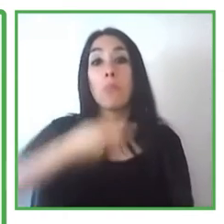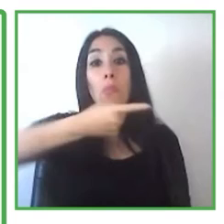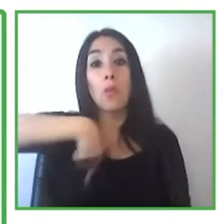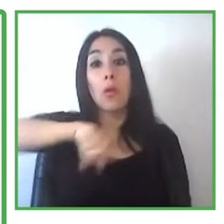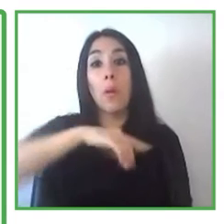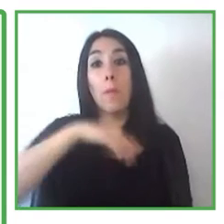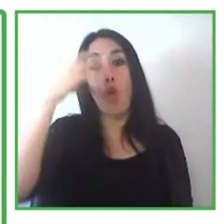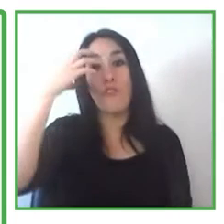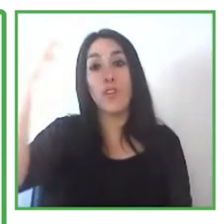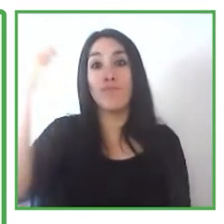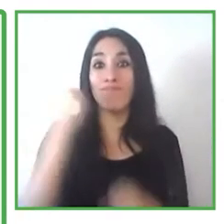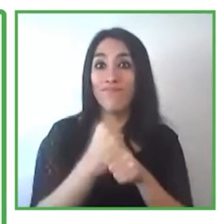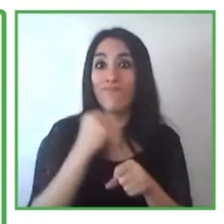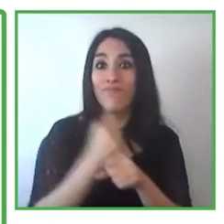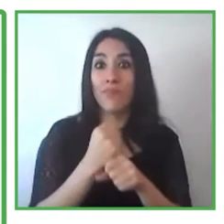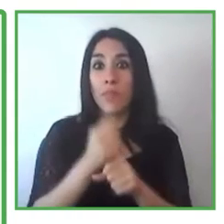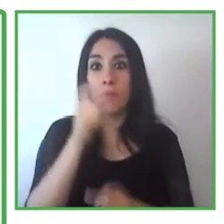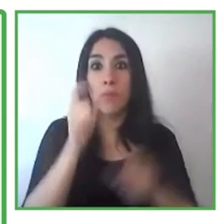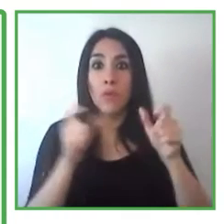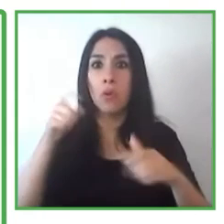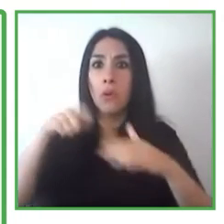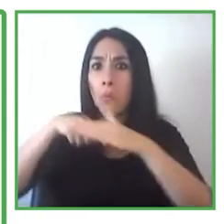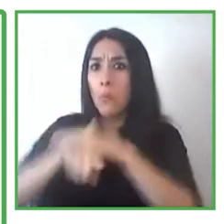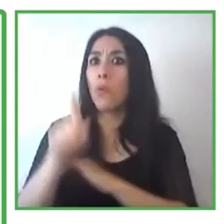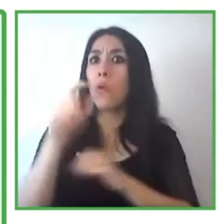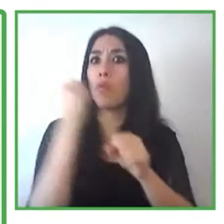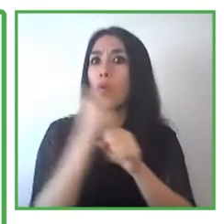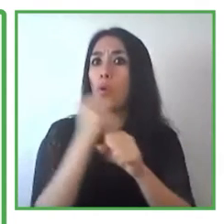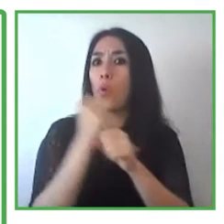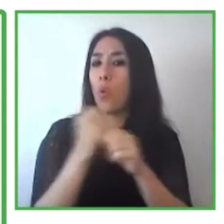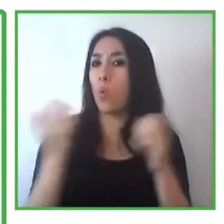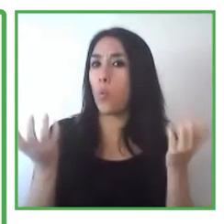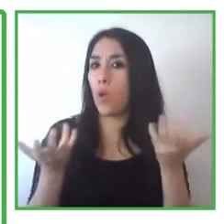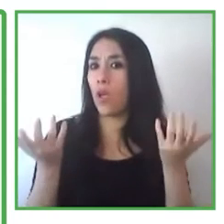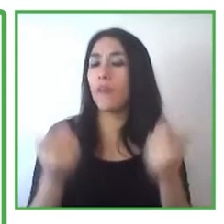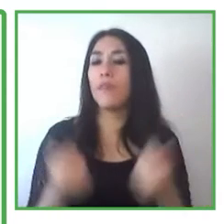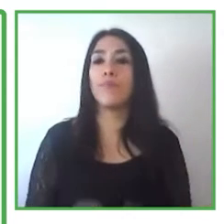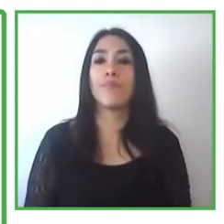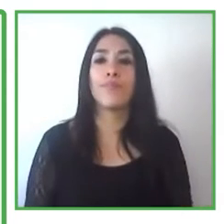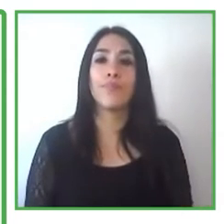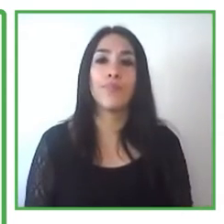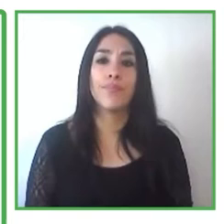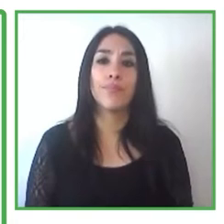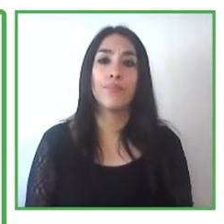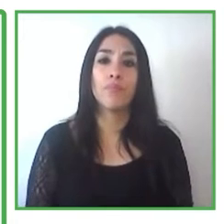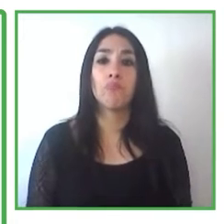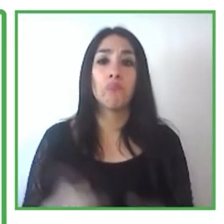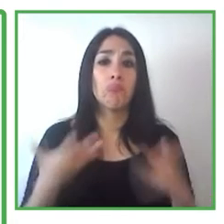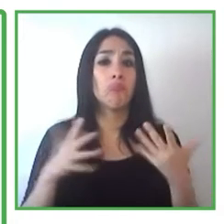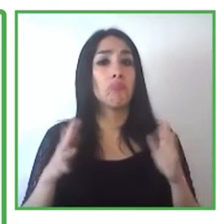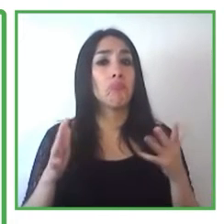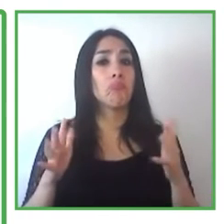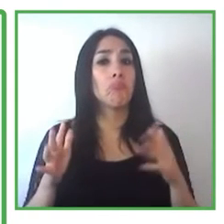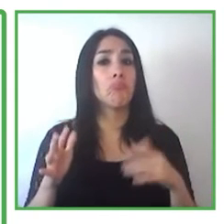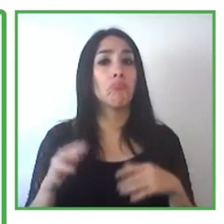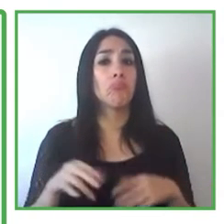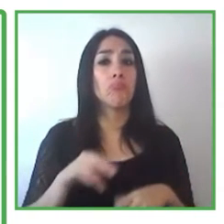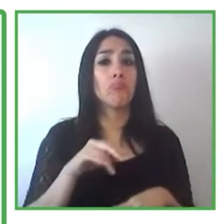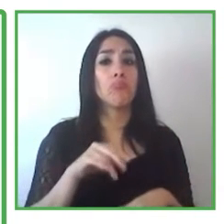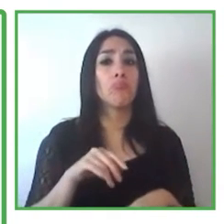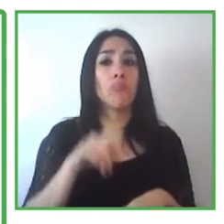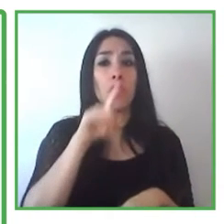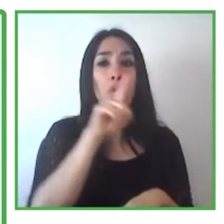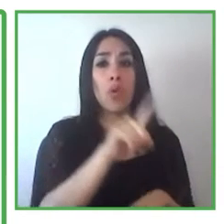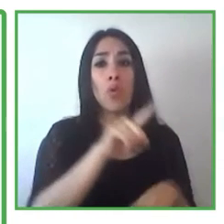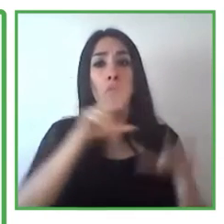laboral y capacitación de personas con discapacidad en edad entre los 18 a los 40, a